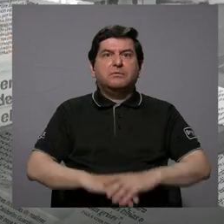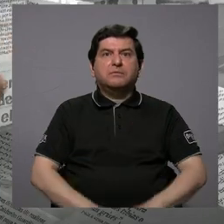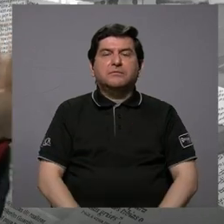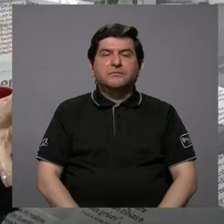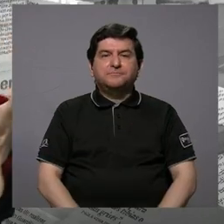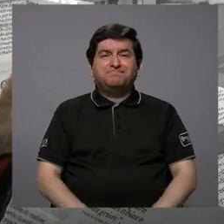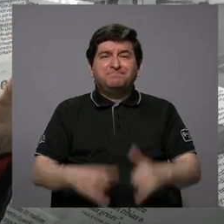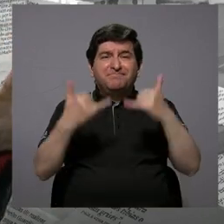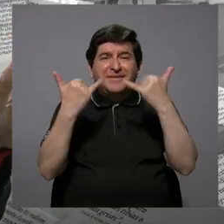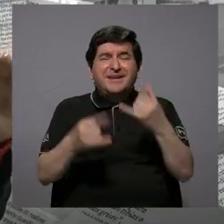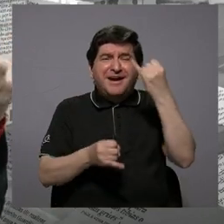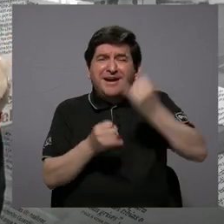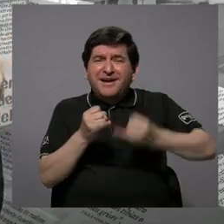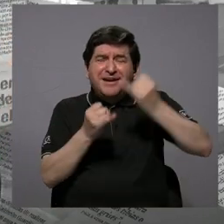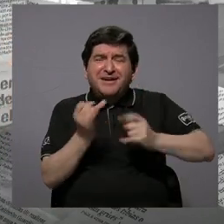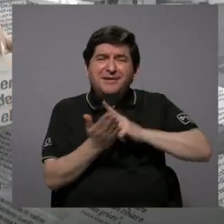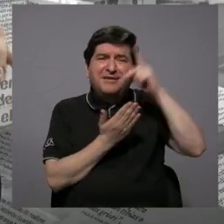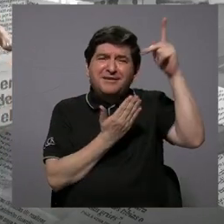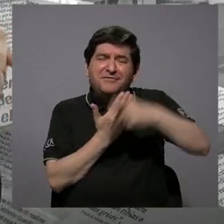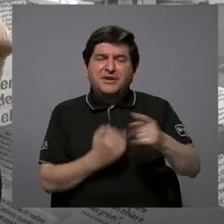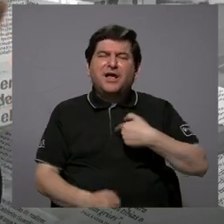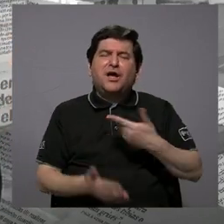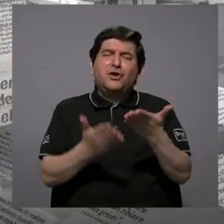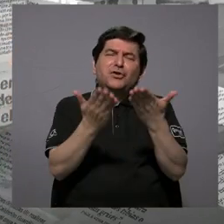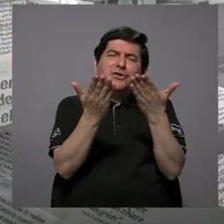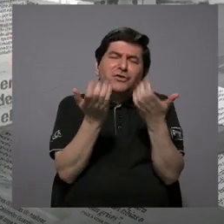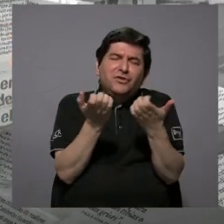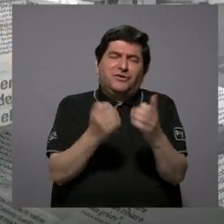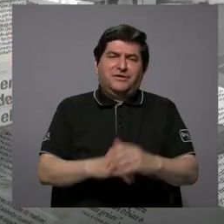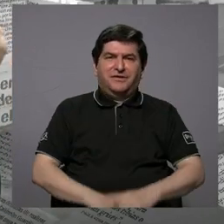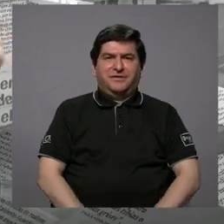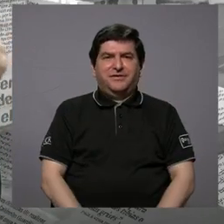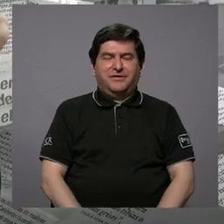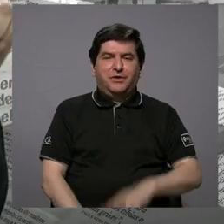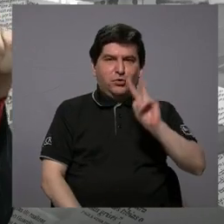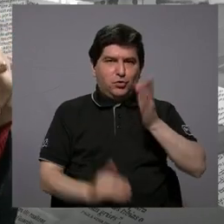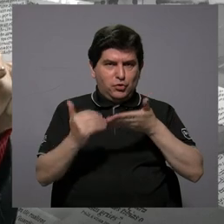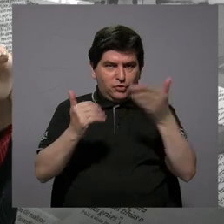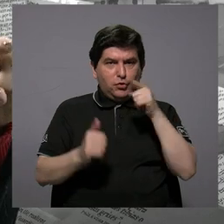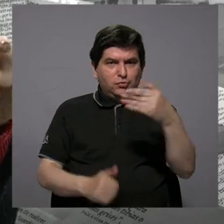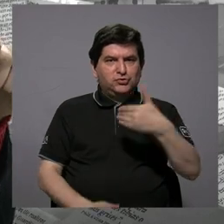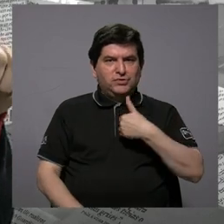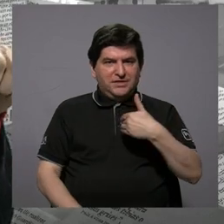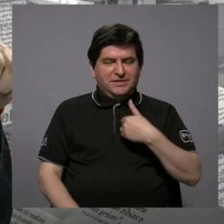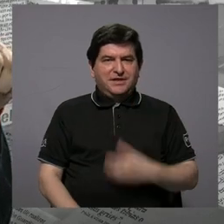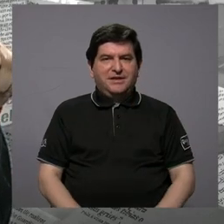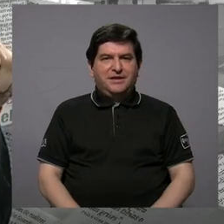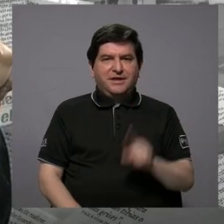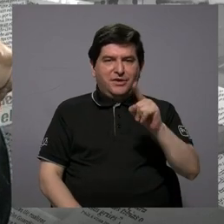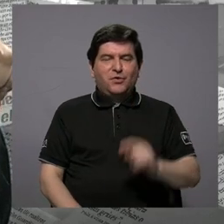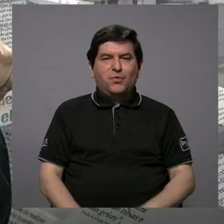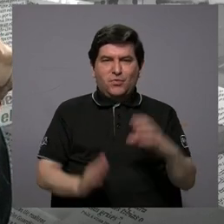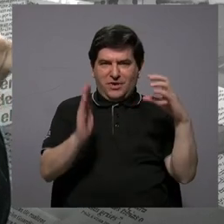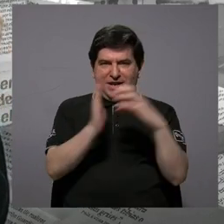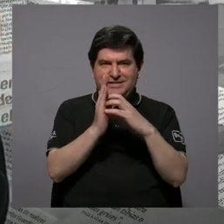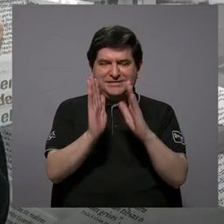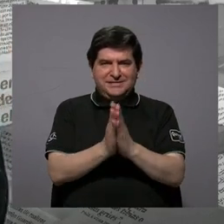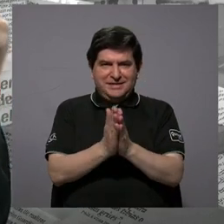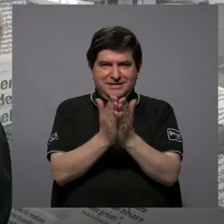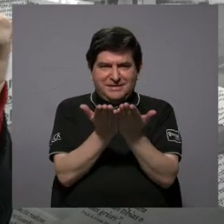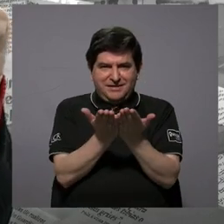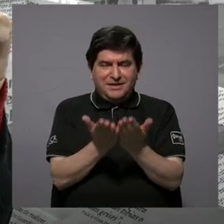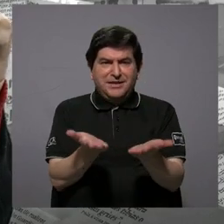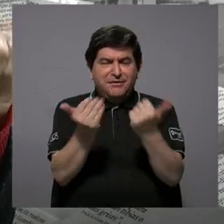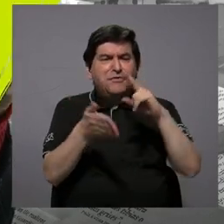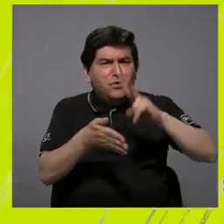Tenemos ya, estamos al final del programa, pero yo quisiera dos cosas. Usted traía una cita textual de lo del libro que